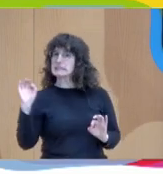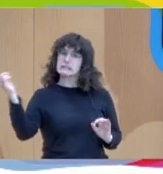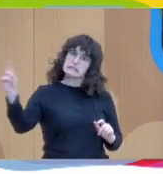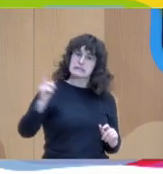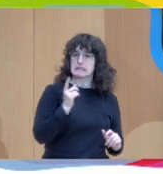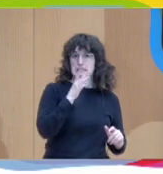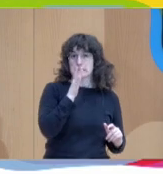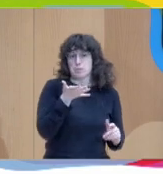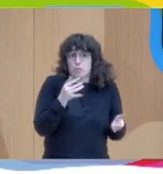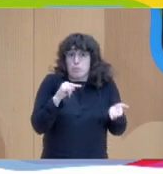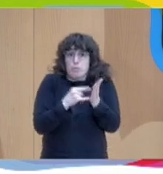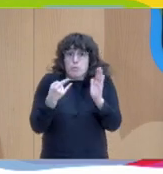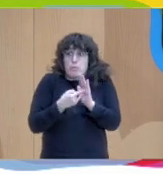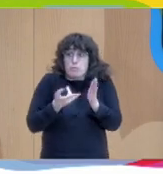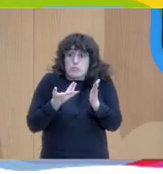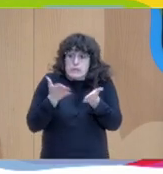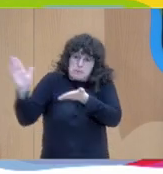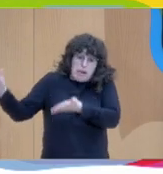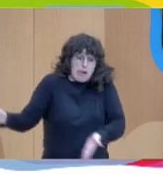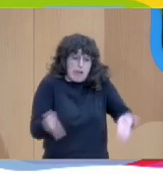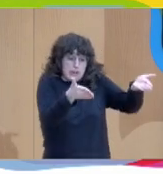el sistema les ha conducido ahí ¿no?